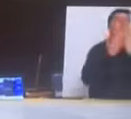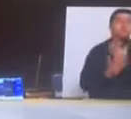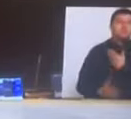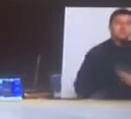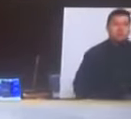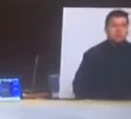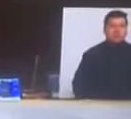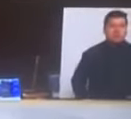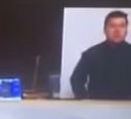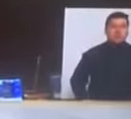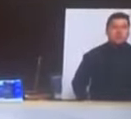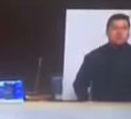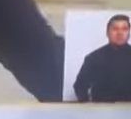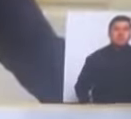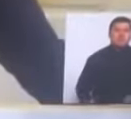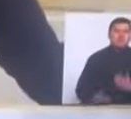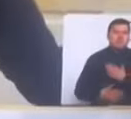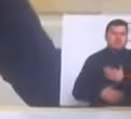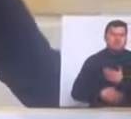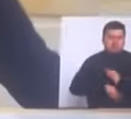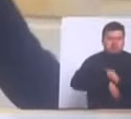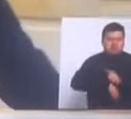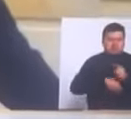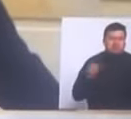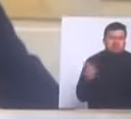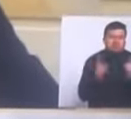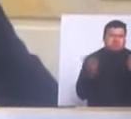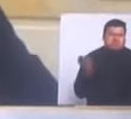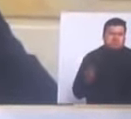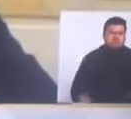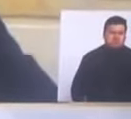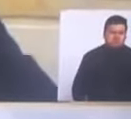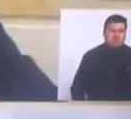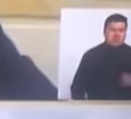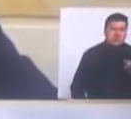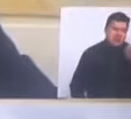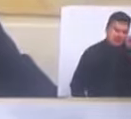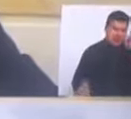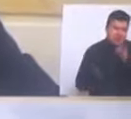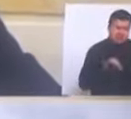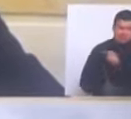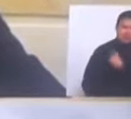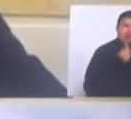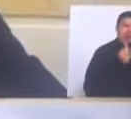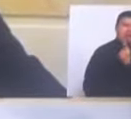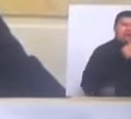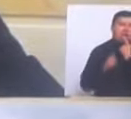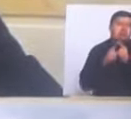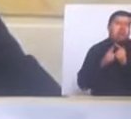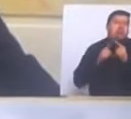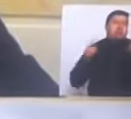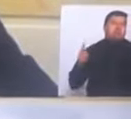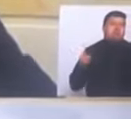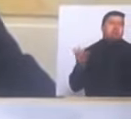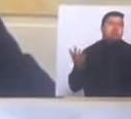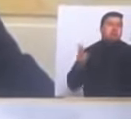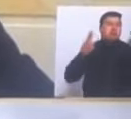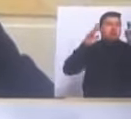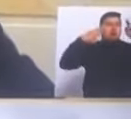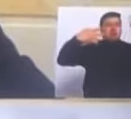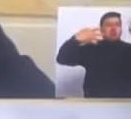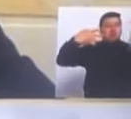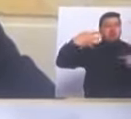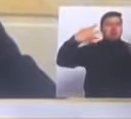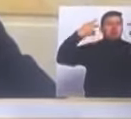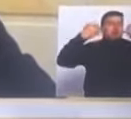Presidente, pues sí, yo no me voy a demorar mucho, porque creo que Daira ha sido extensa y ha tocado todos